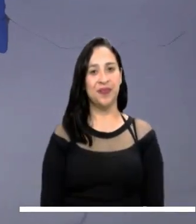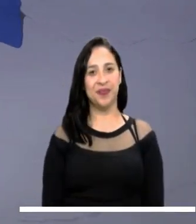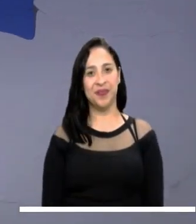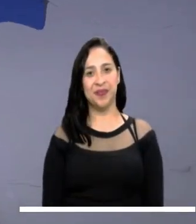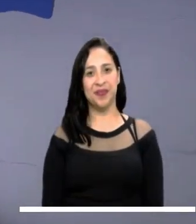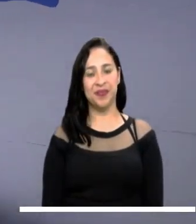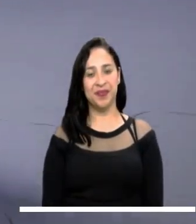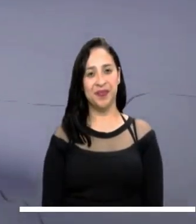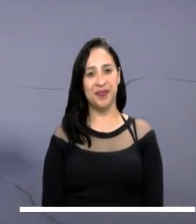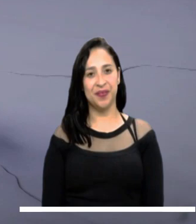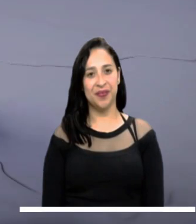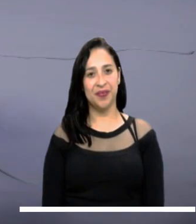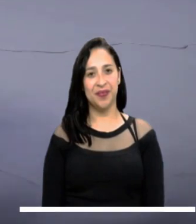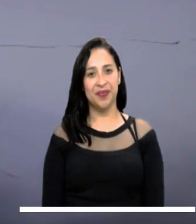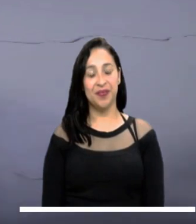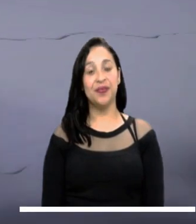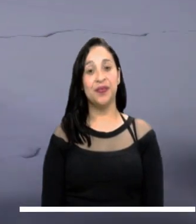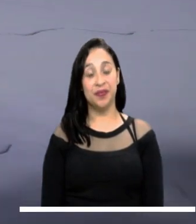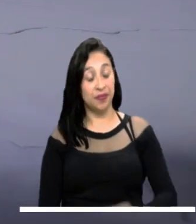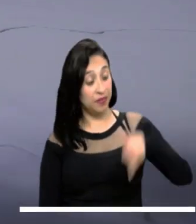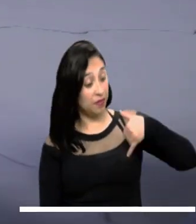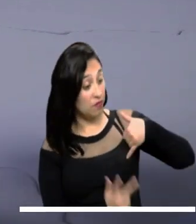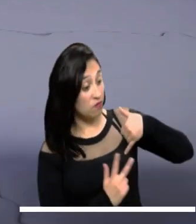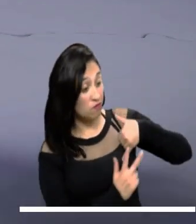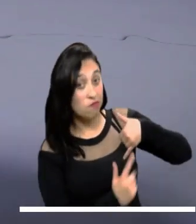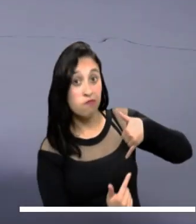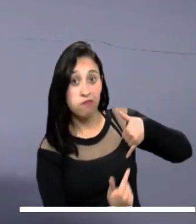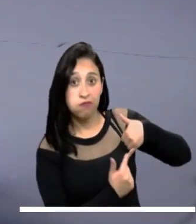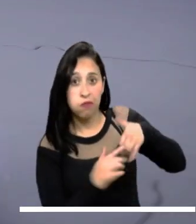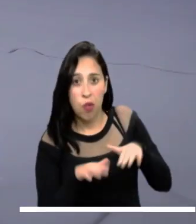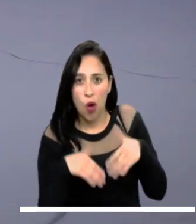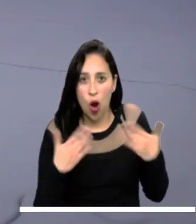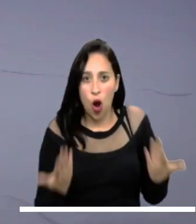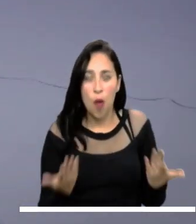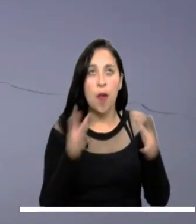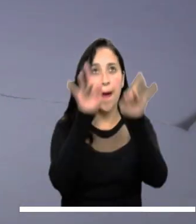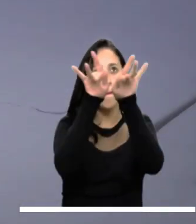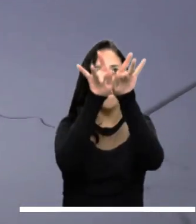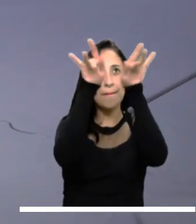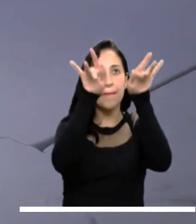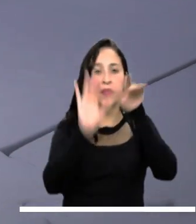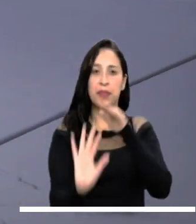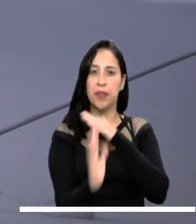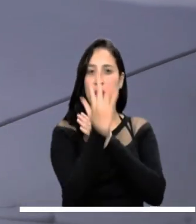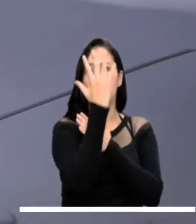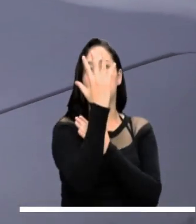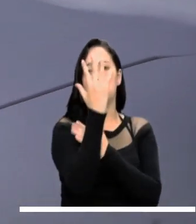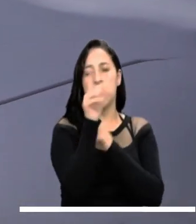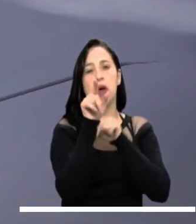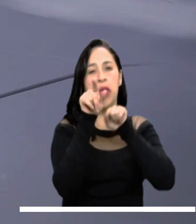La región andina, por su parte, estará despejada y para la madrugada se espera un descenso de las temperaturas.